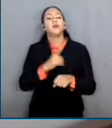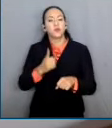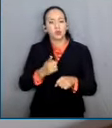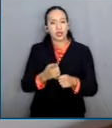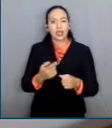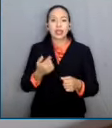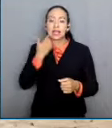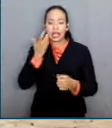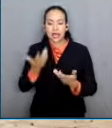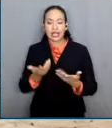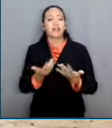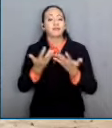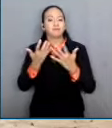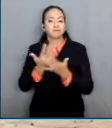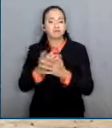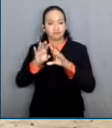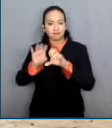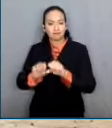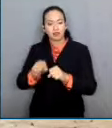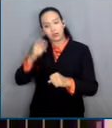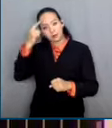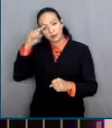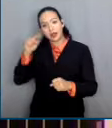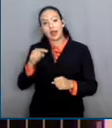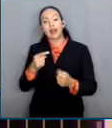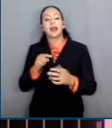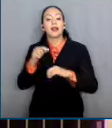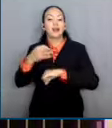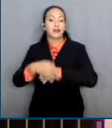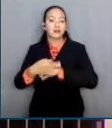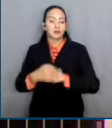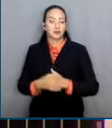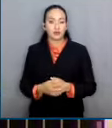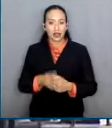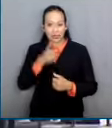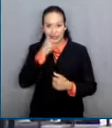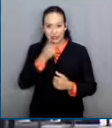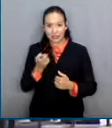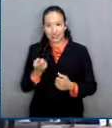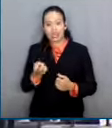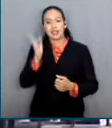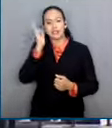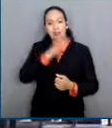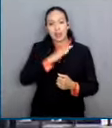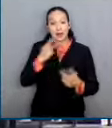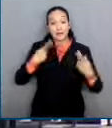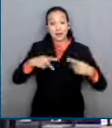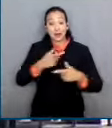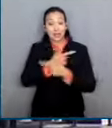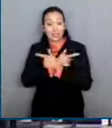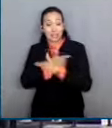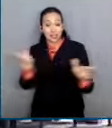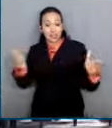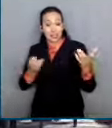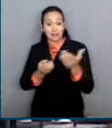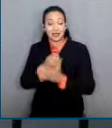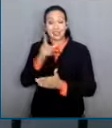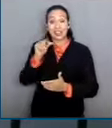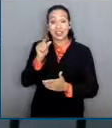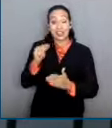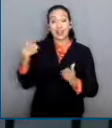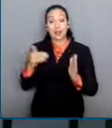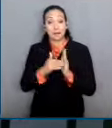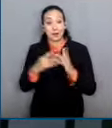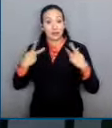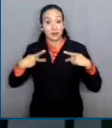arraigo. Es falso que se liberarían a cerca de 70 mil personas que cometieron delitos en México si se elimina